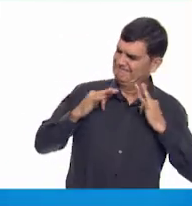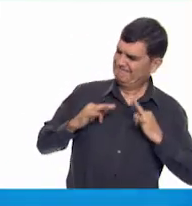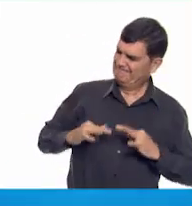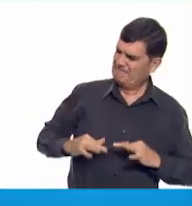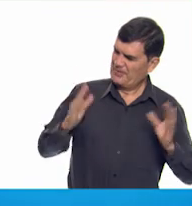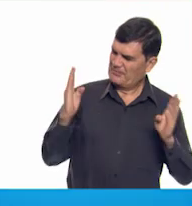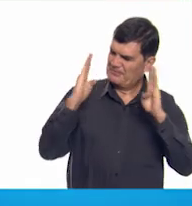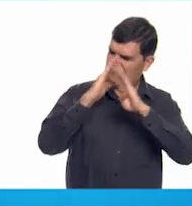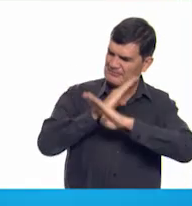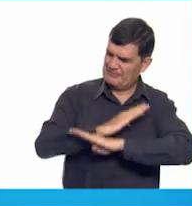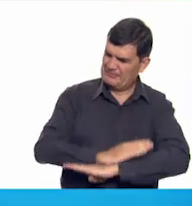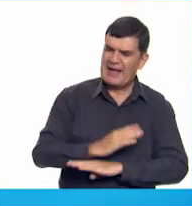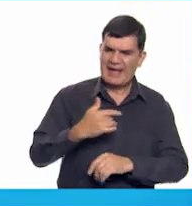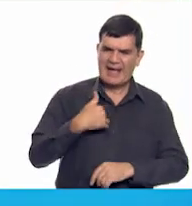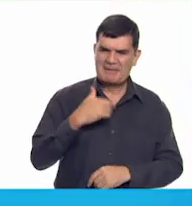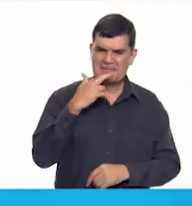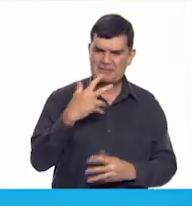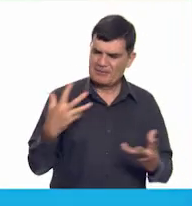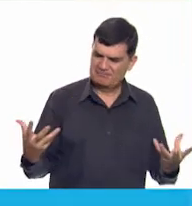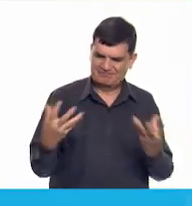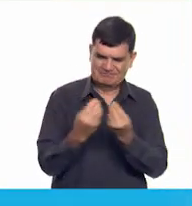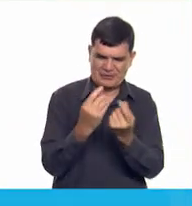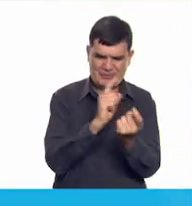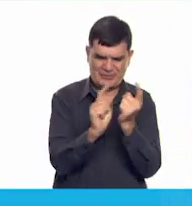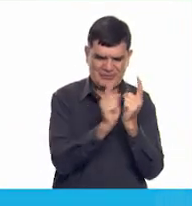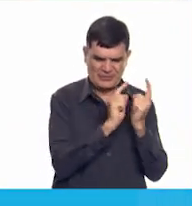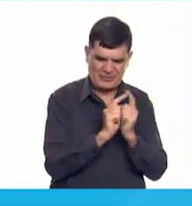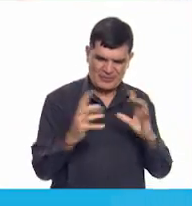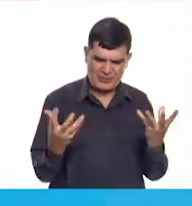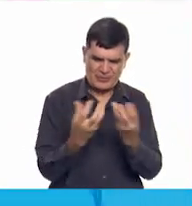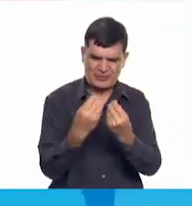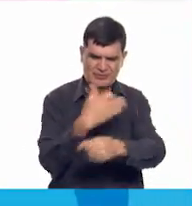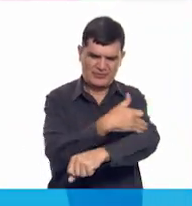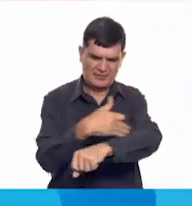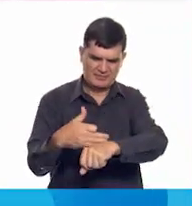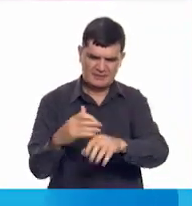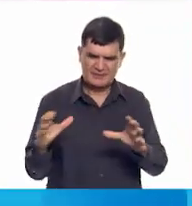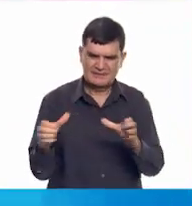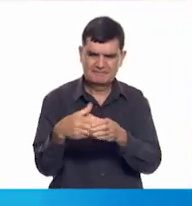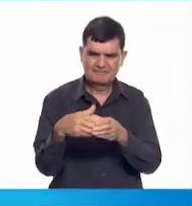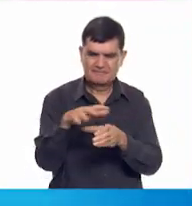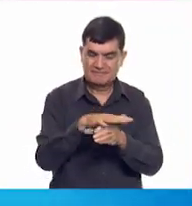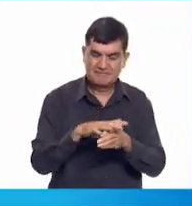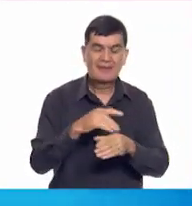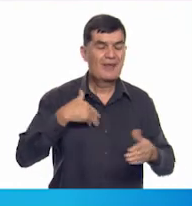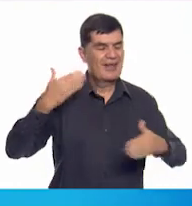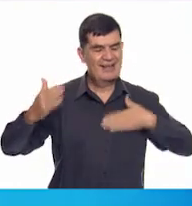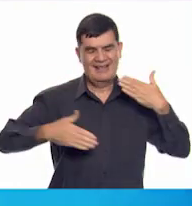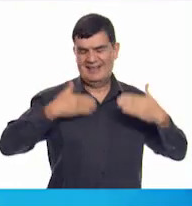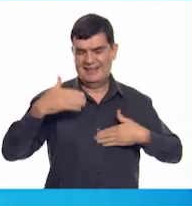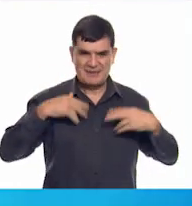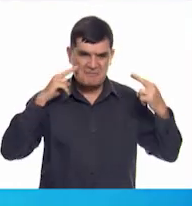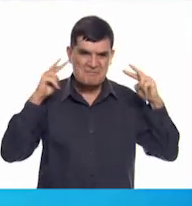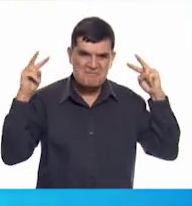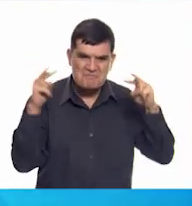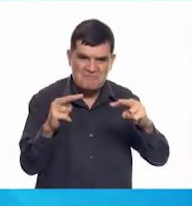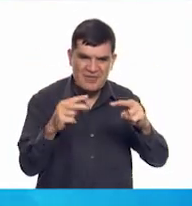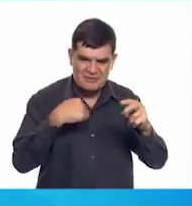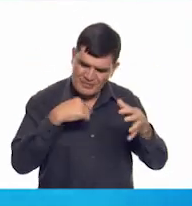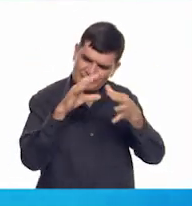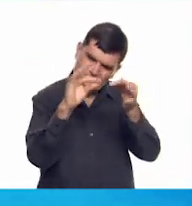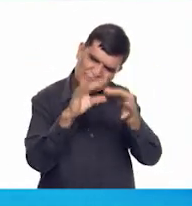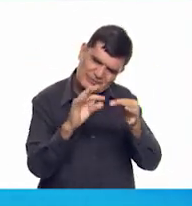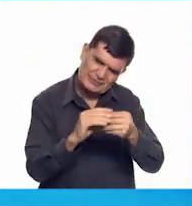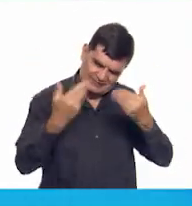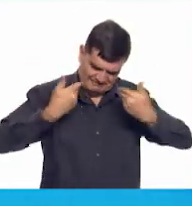mejora nuestra convivencia como familia. Me dio mucha alegría verlos y contarles